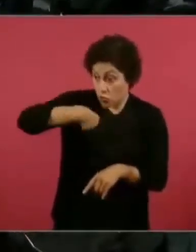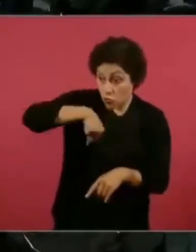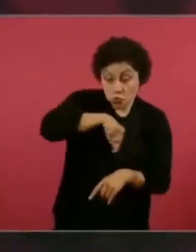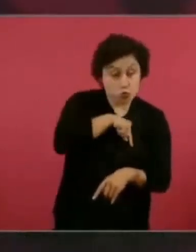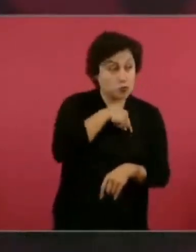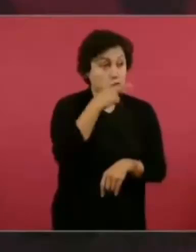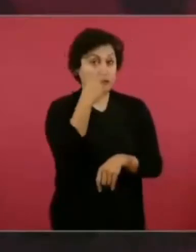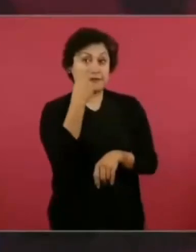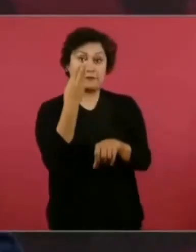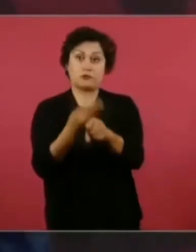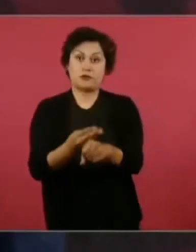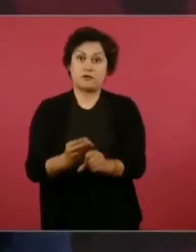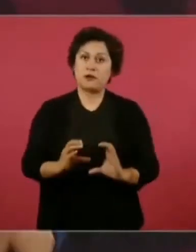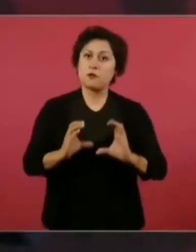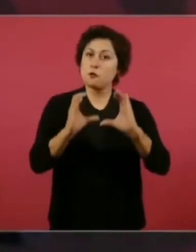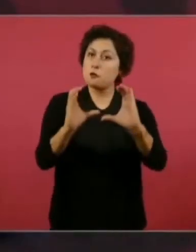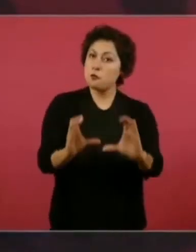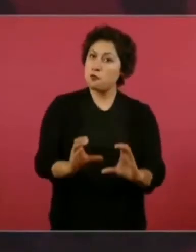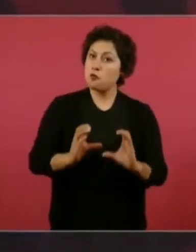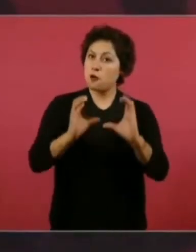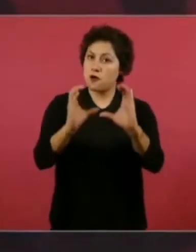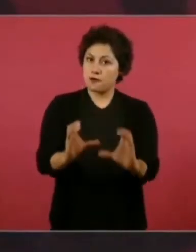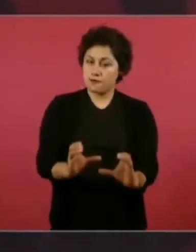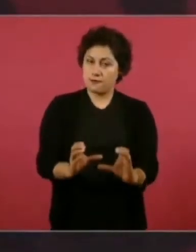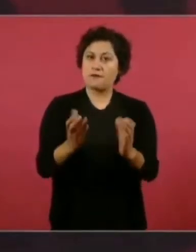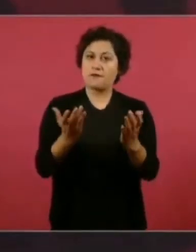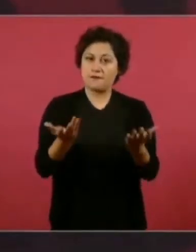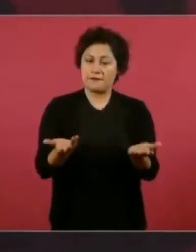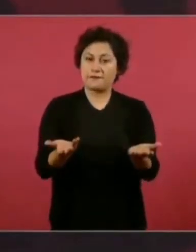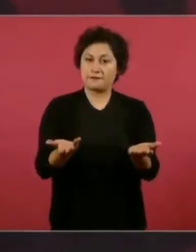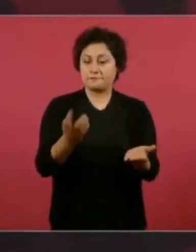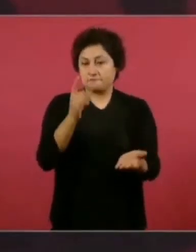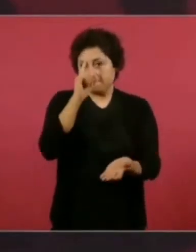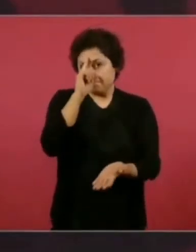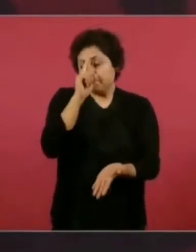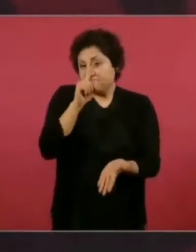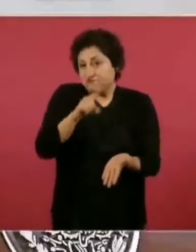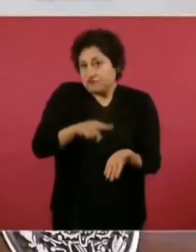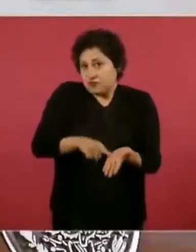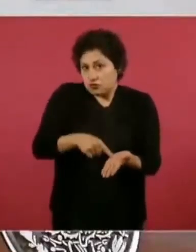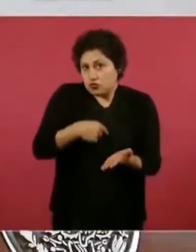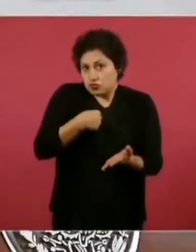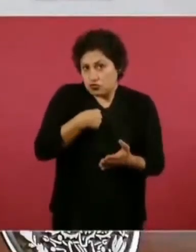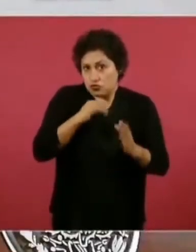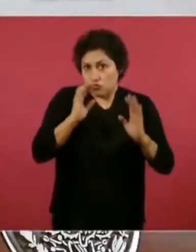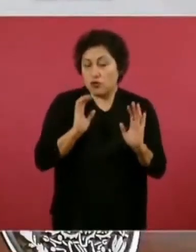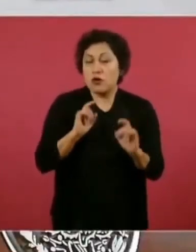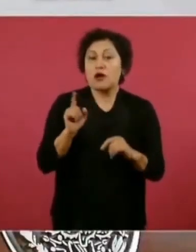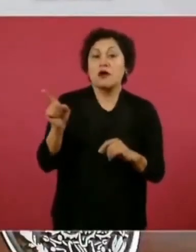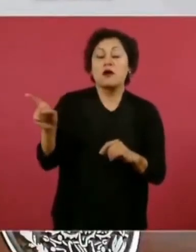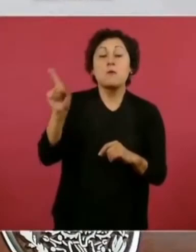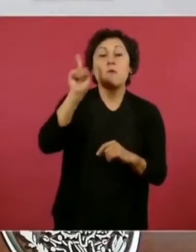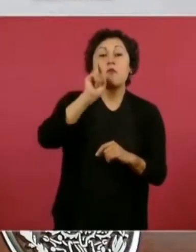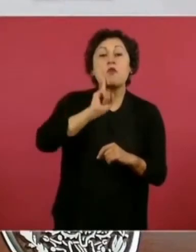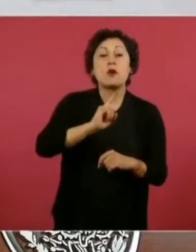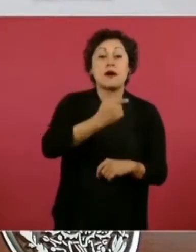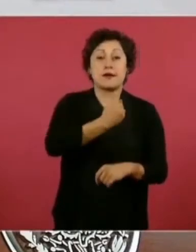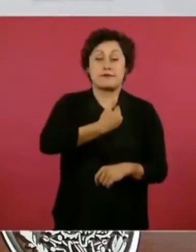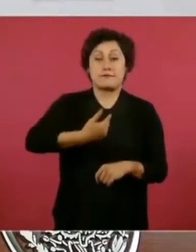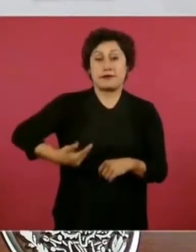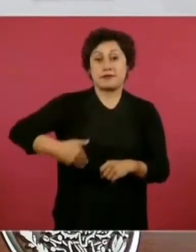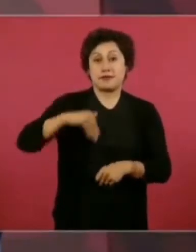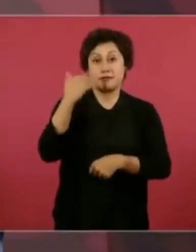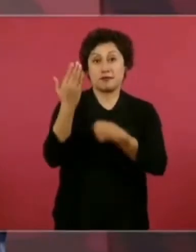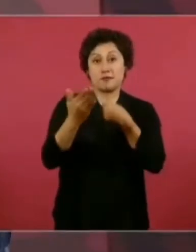Yo creo que la presidenta tiene en cuenta todo eso y